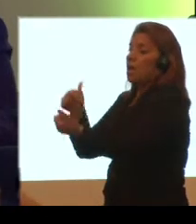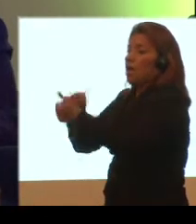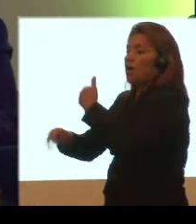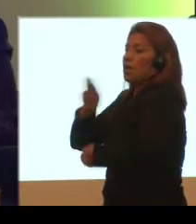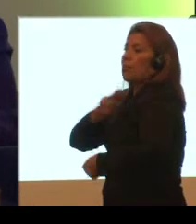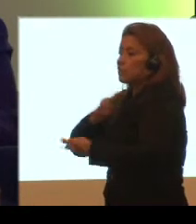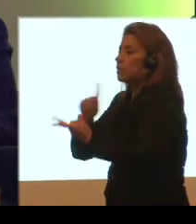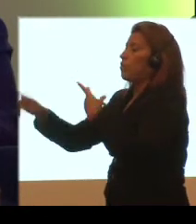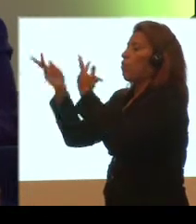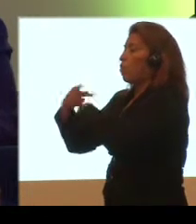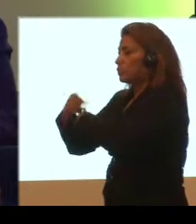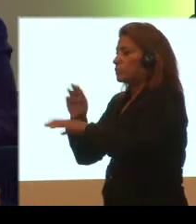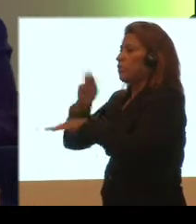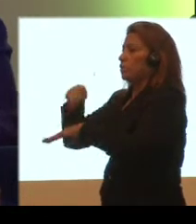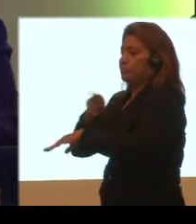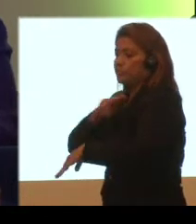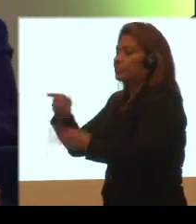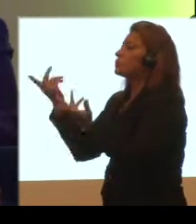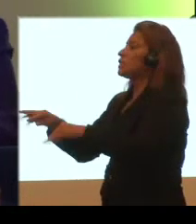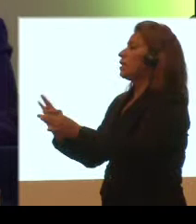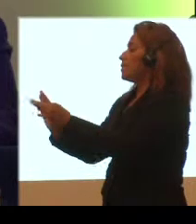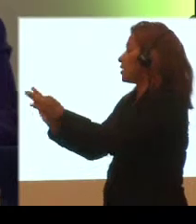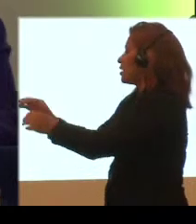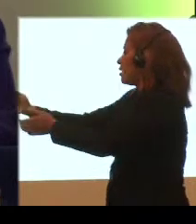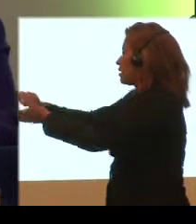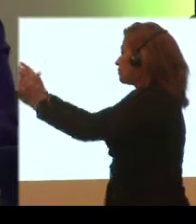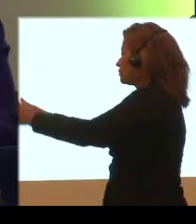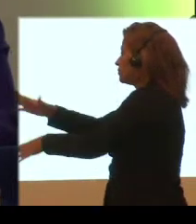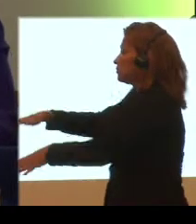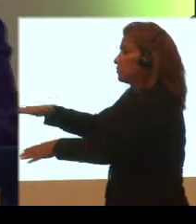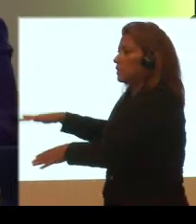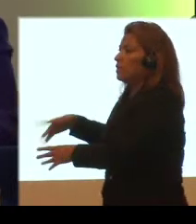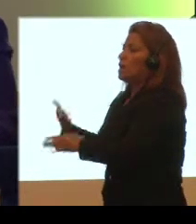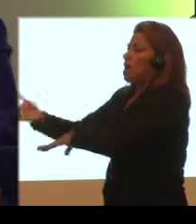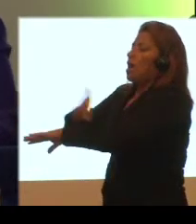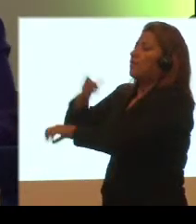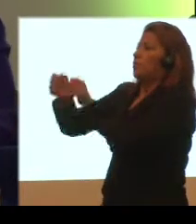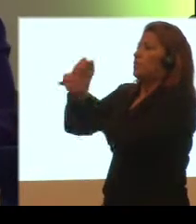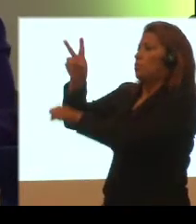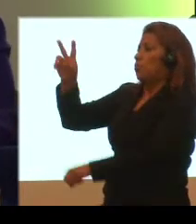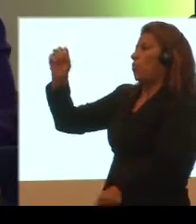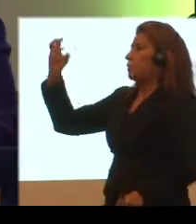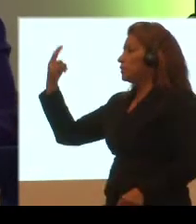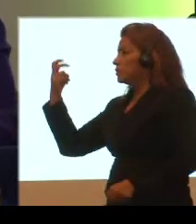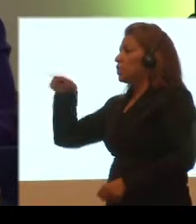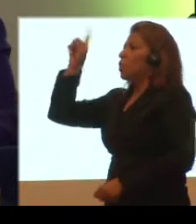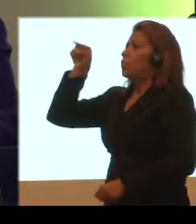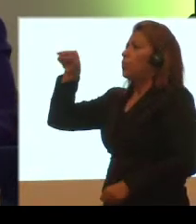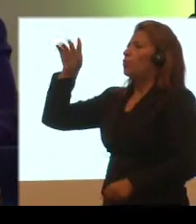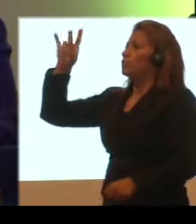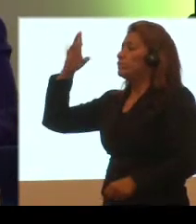municipios, consejos provinciales y juntas parroquiales. La temporada invernal del 2012 fue 1